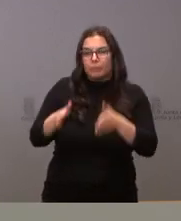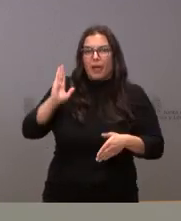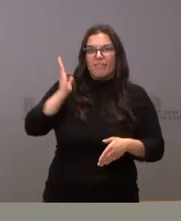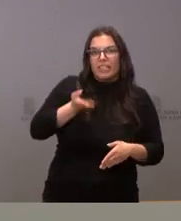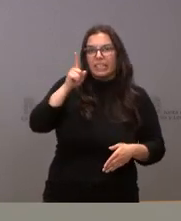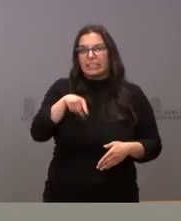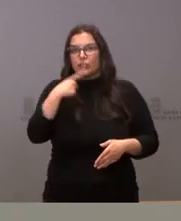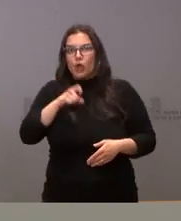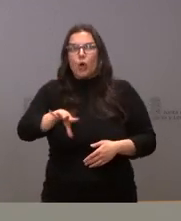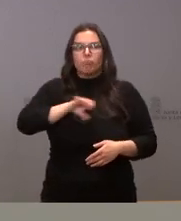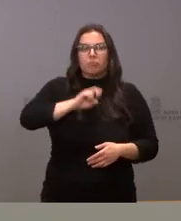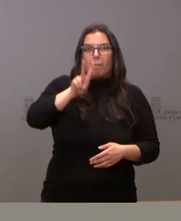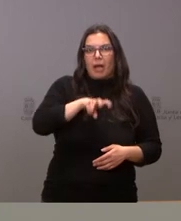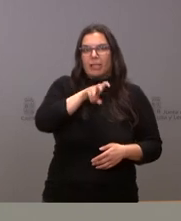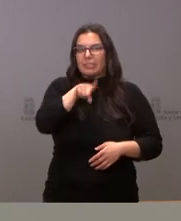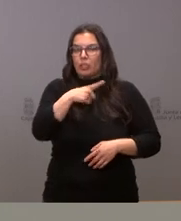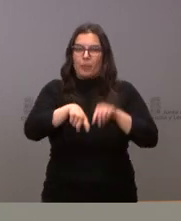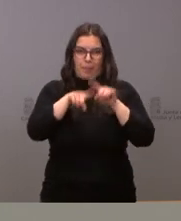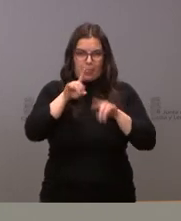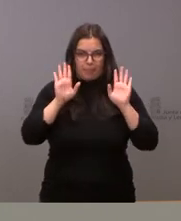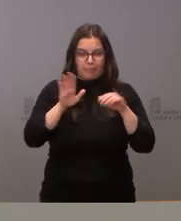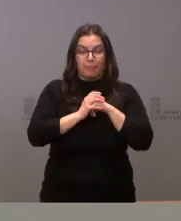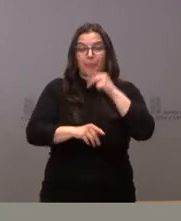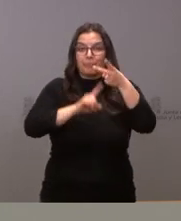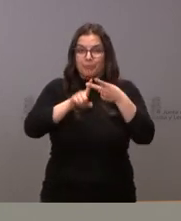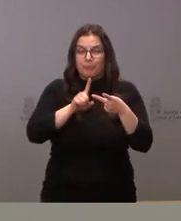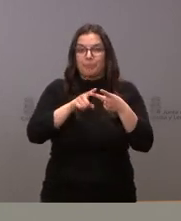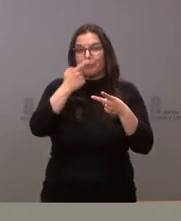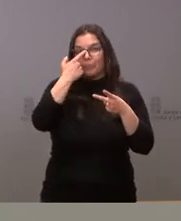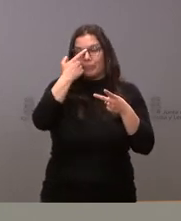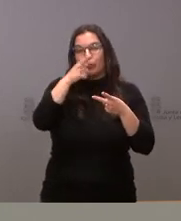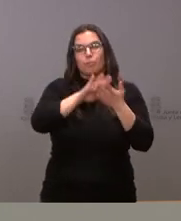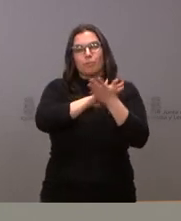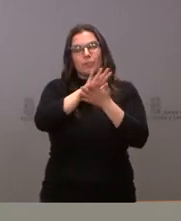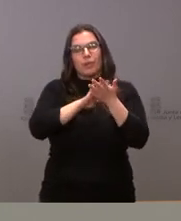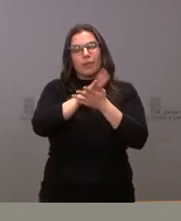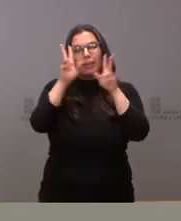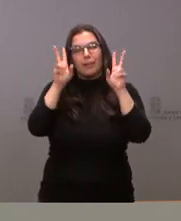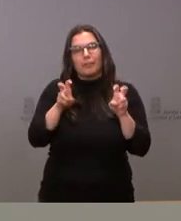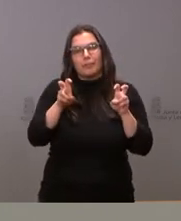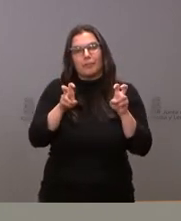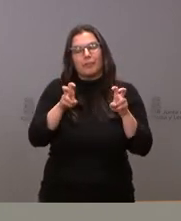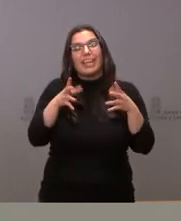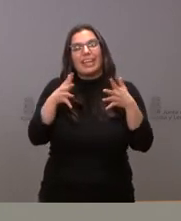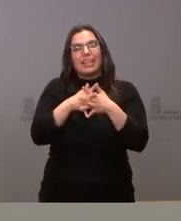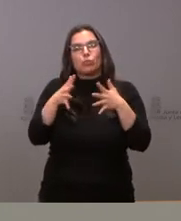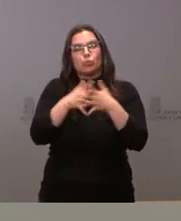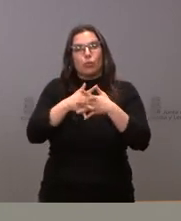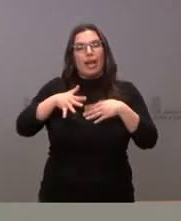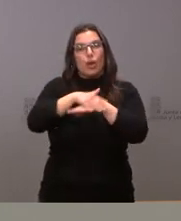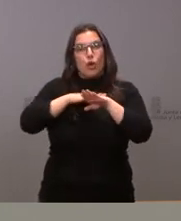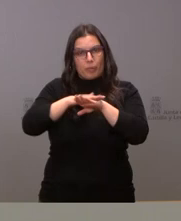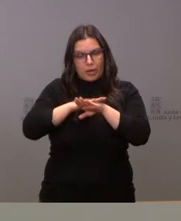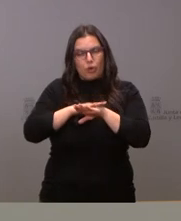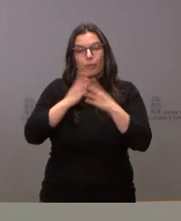y todo el cuadro clínico en su conjunto y en segundo lugar me hablaba usted de la estructura del gobierno esta es una